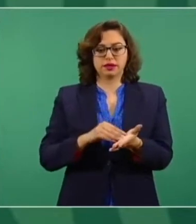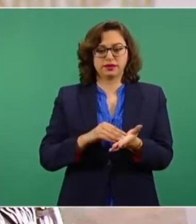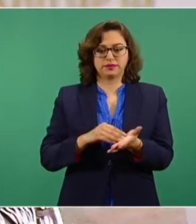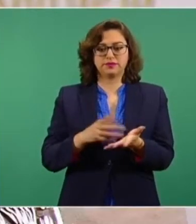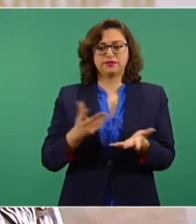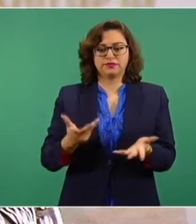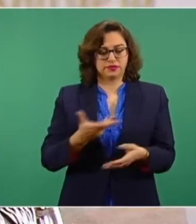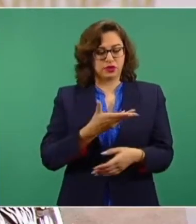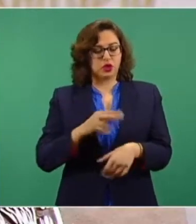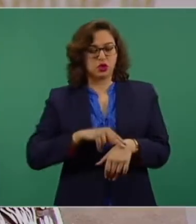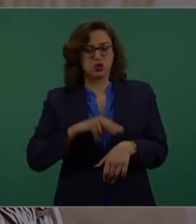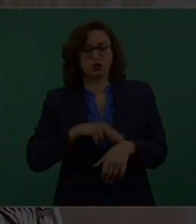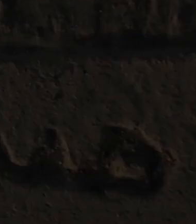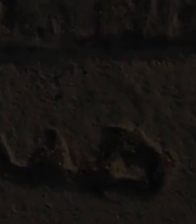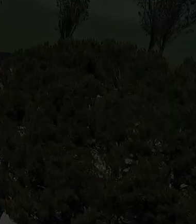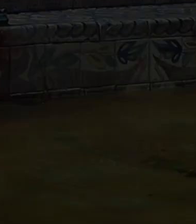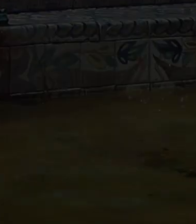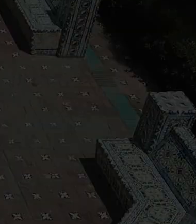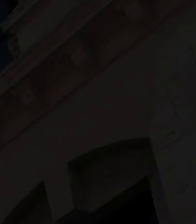Gracias por